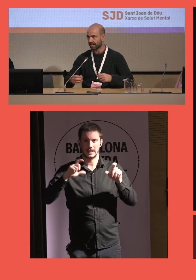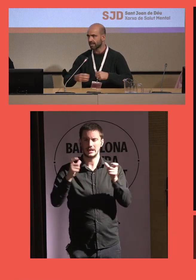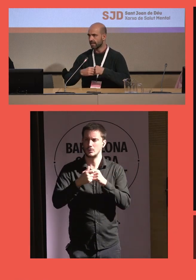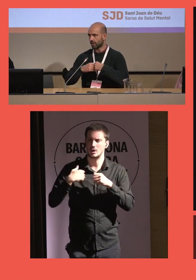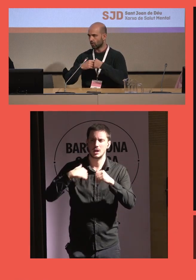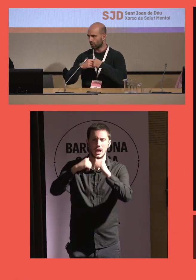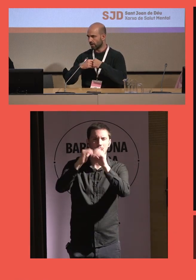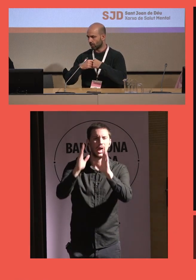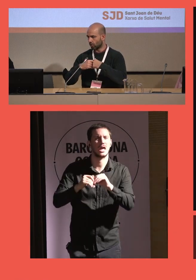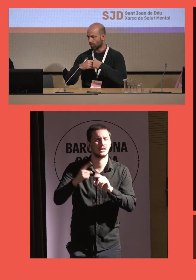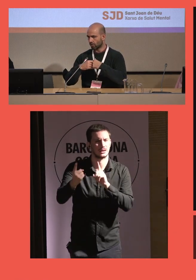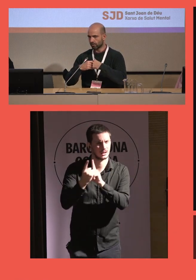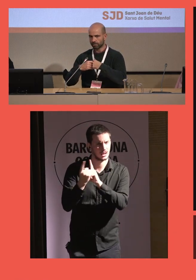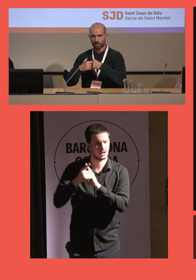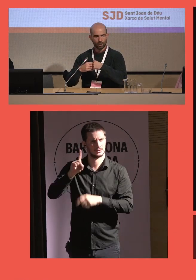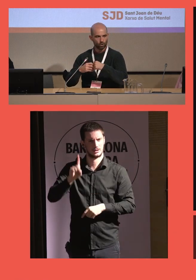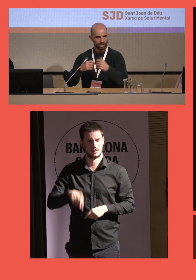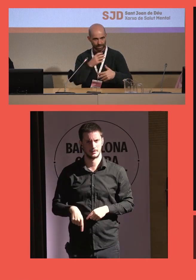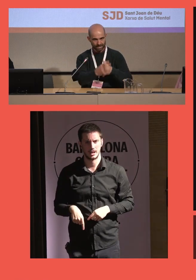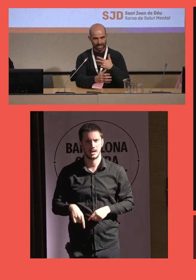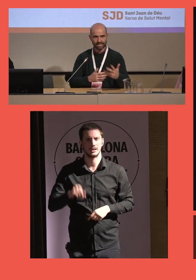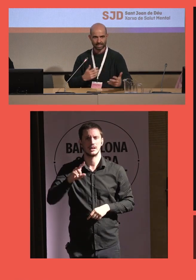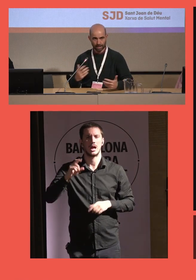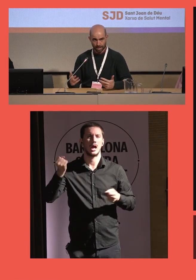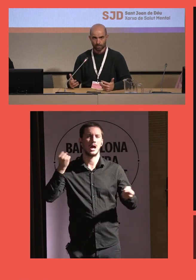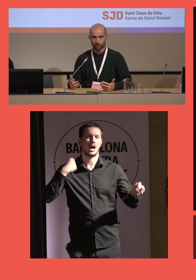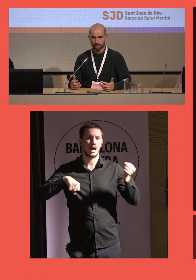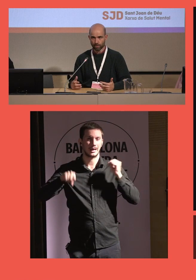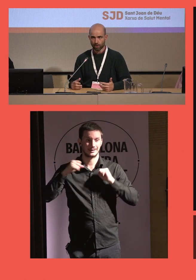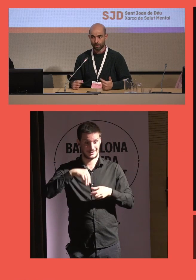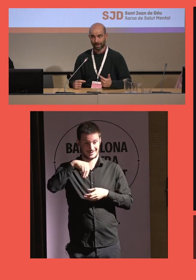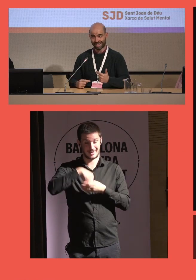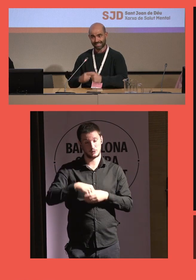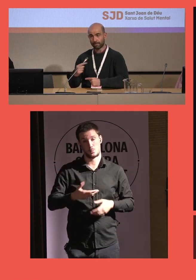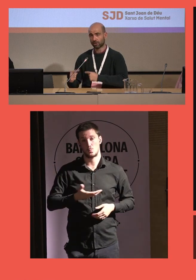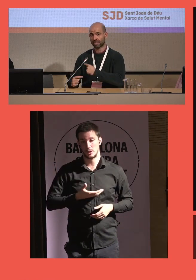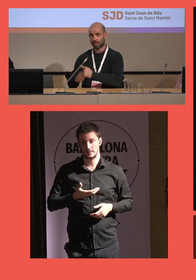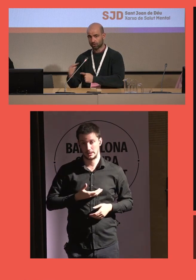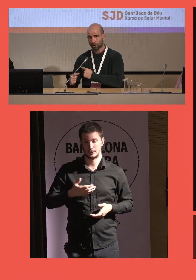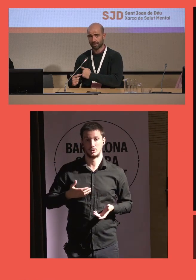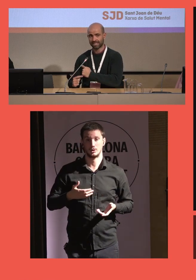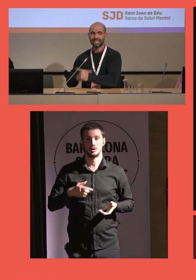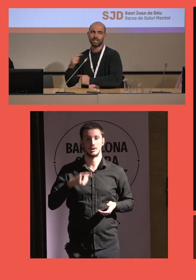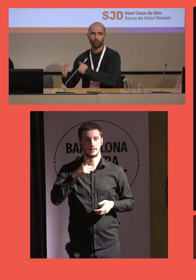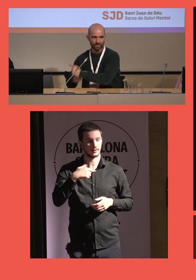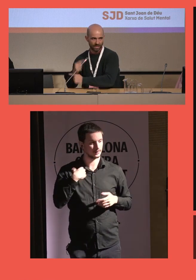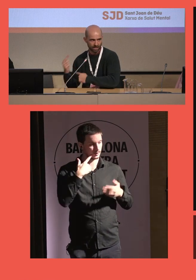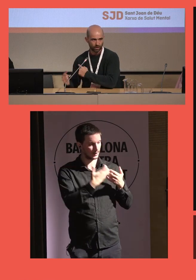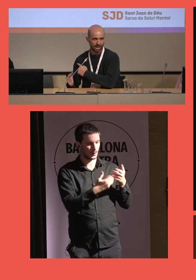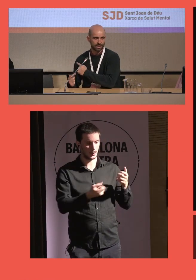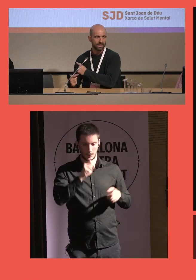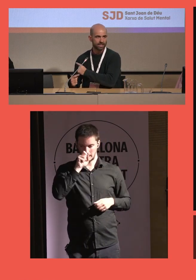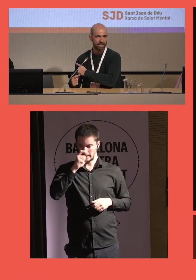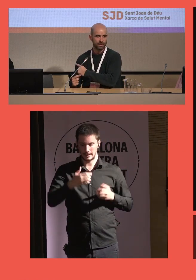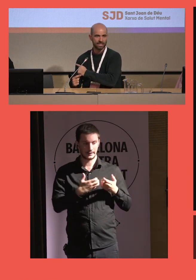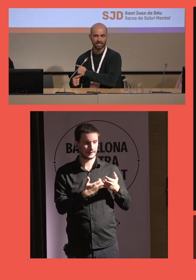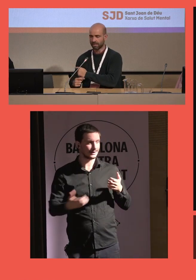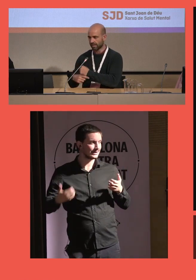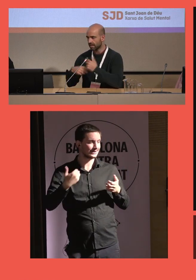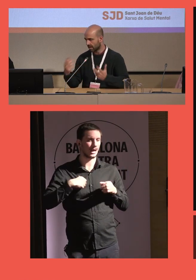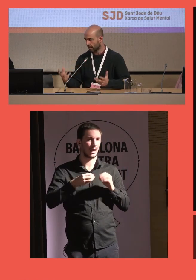entidades y con actividades que se hacen en el municipio para que estas personas a los doce meses ya se puedan desarrollar